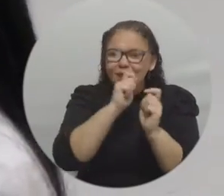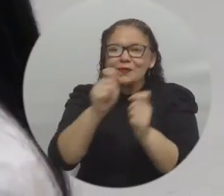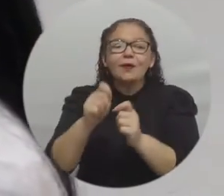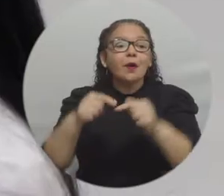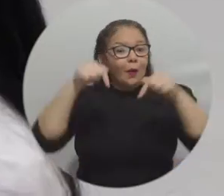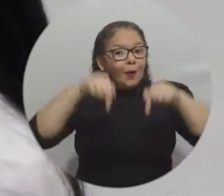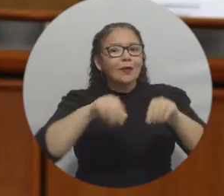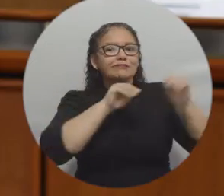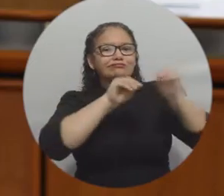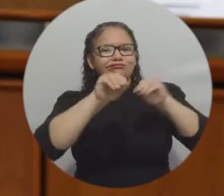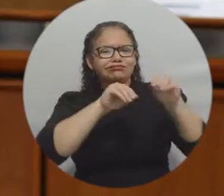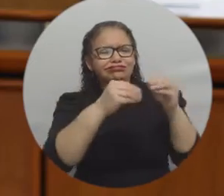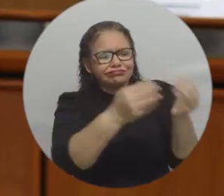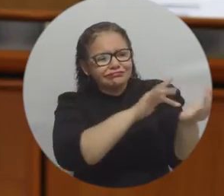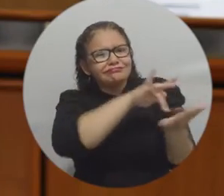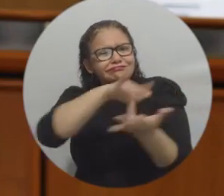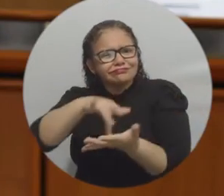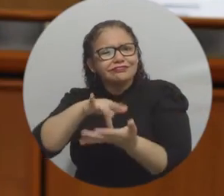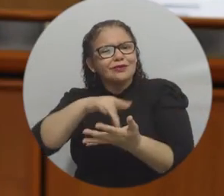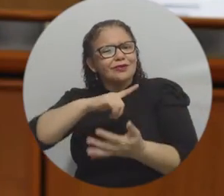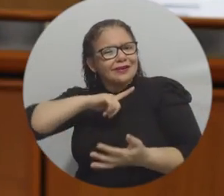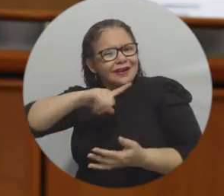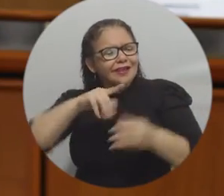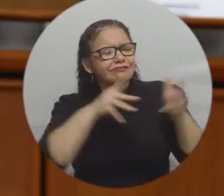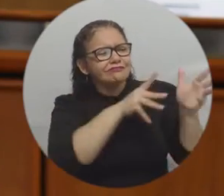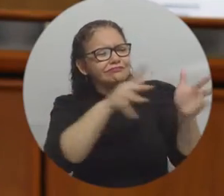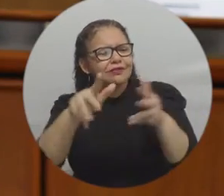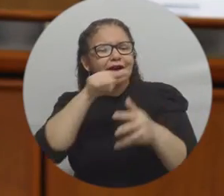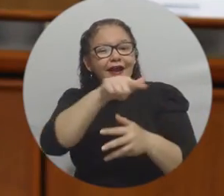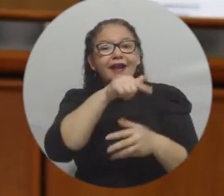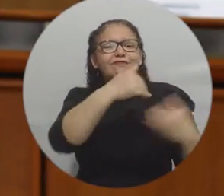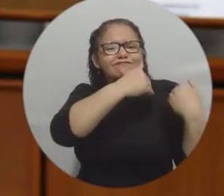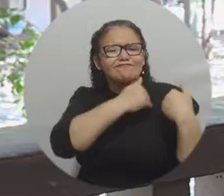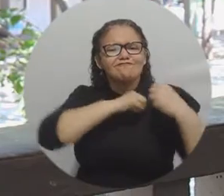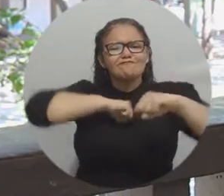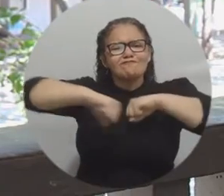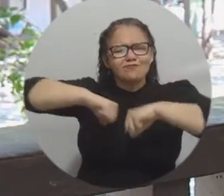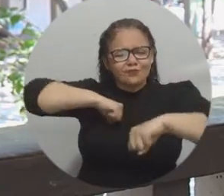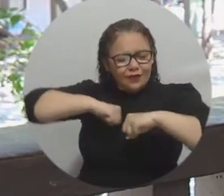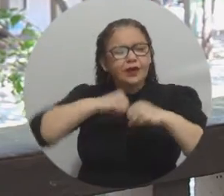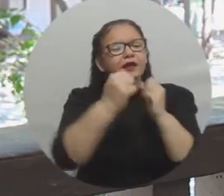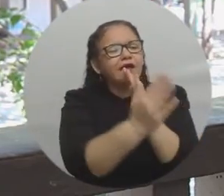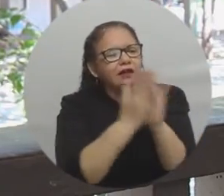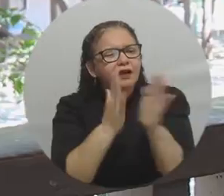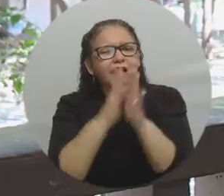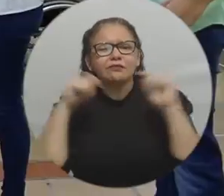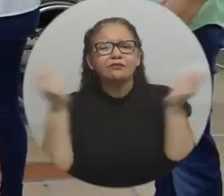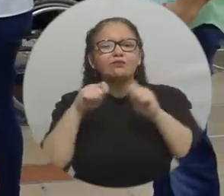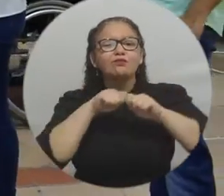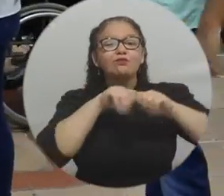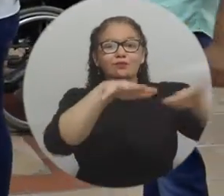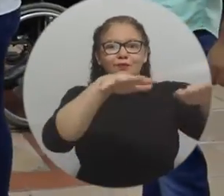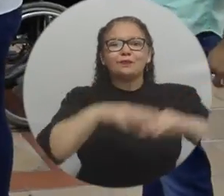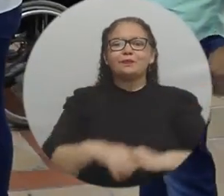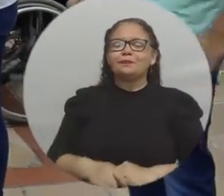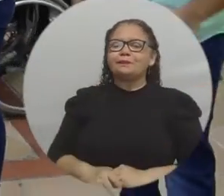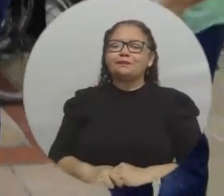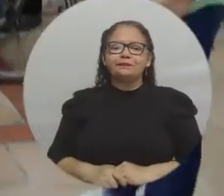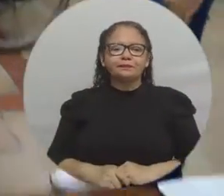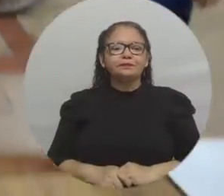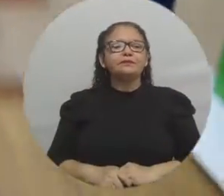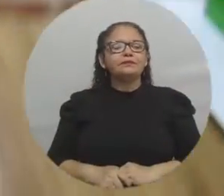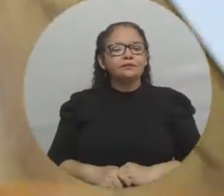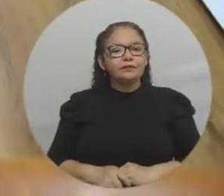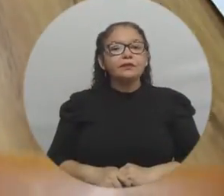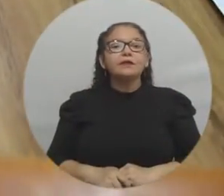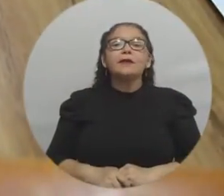las distintas organizaciones, para que sean ellos en esta primera fase de la resolución quienes divulguen la información. En el marco de este evento